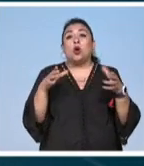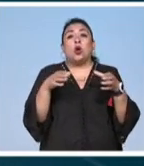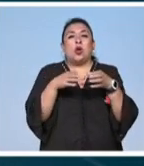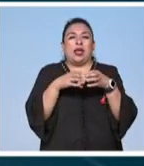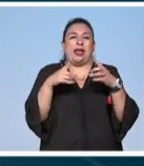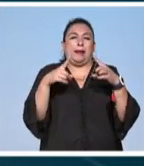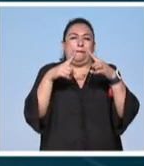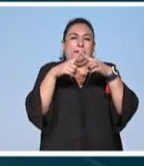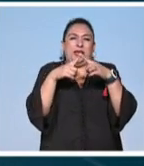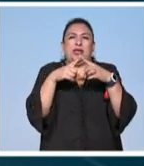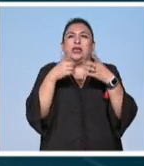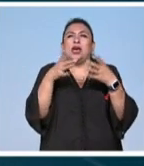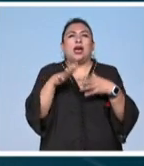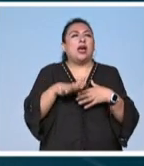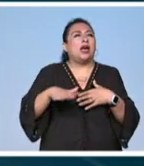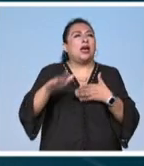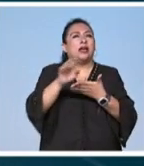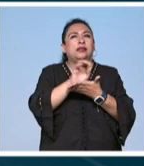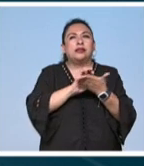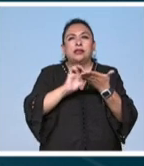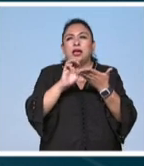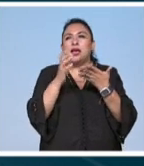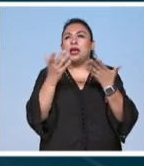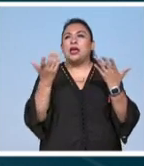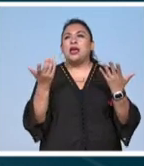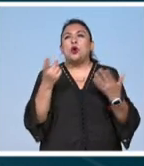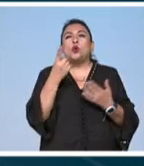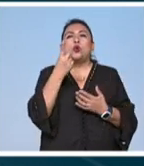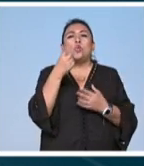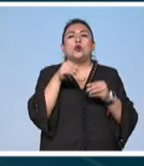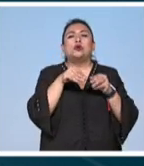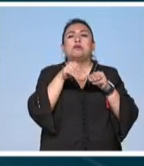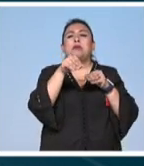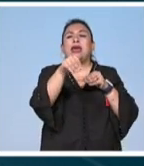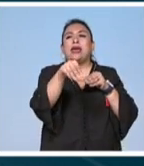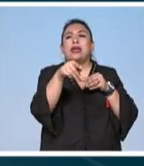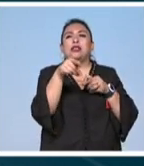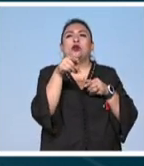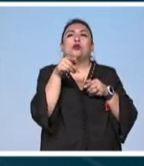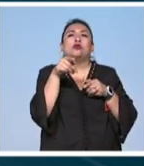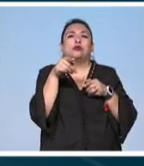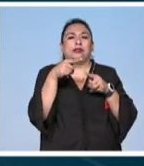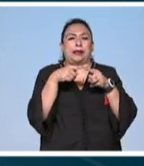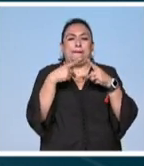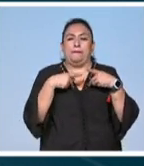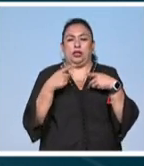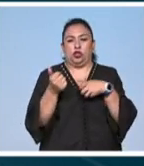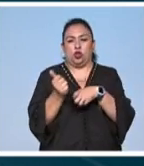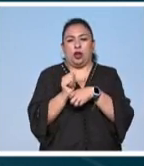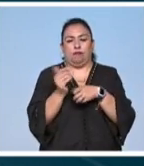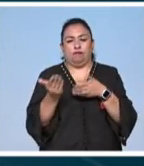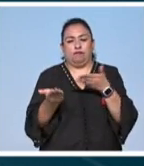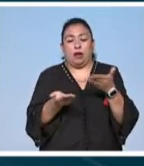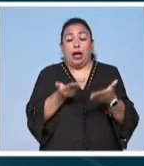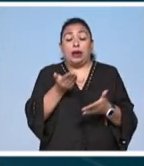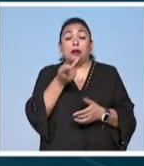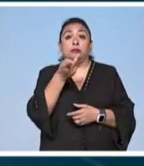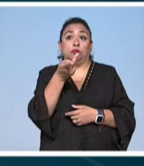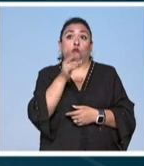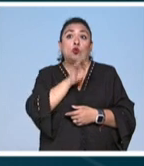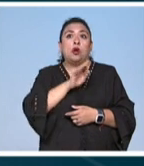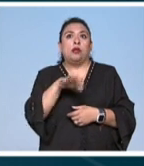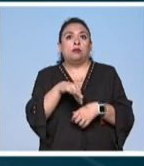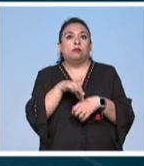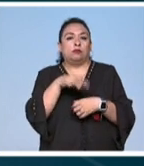capilla alrededor del escenario a uno o dos metros de los de los intérpretes lo cual permite pues